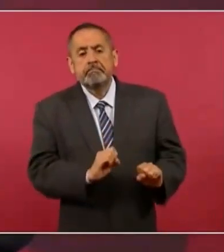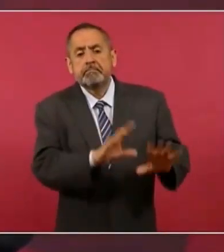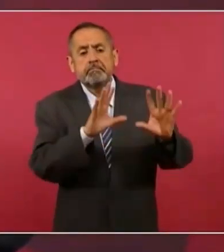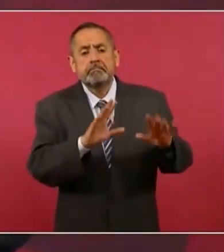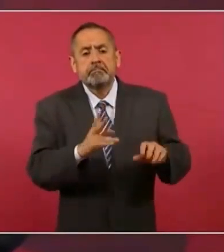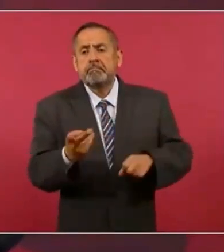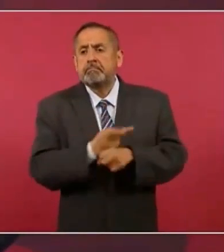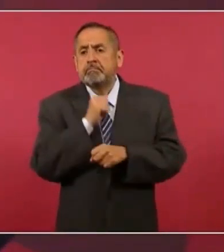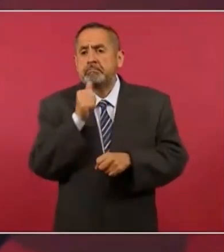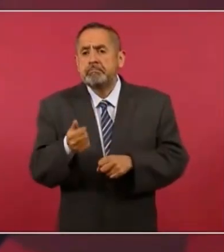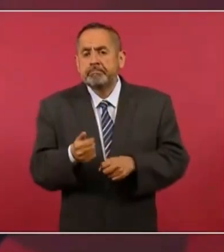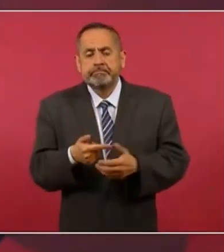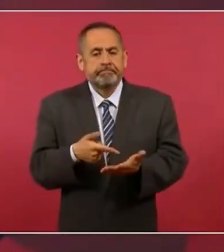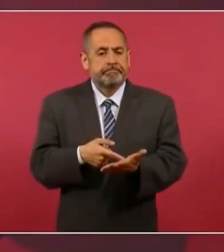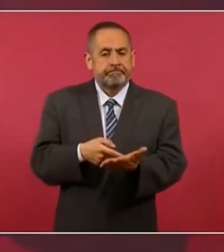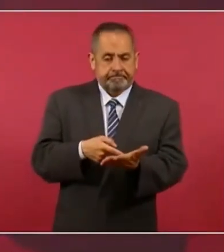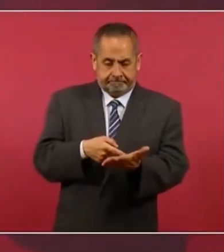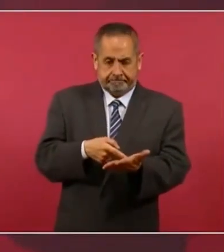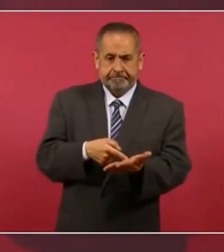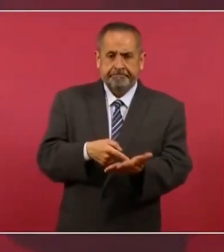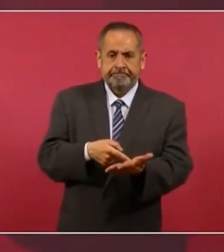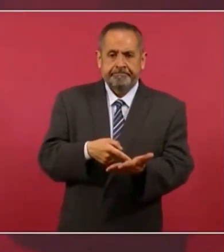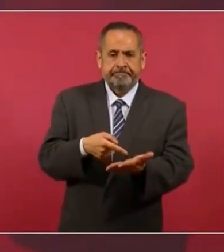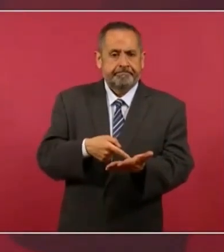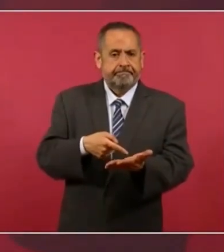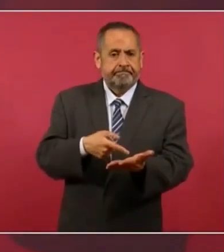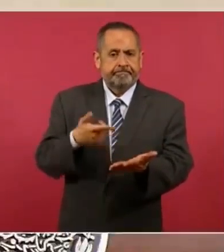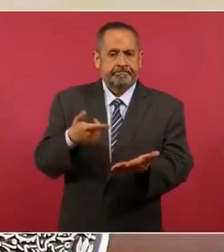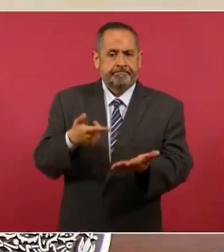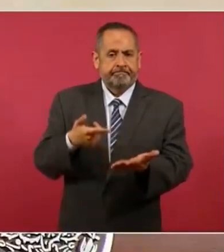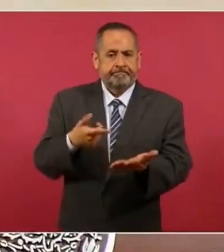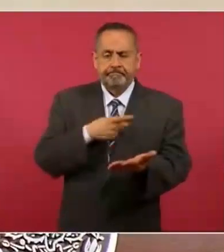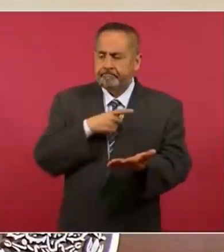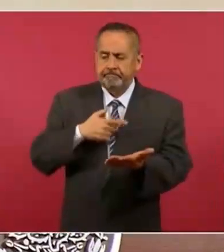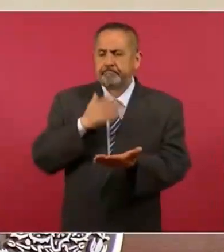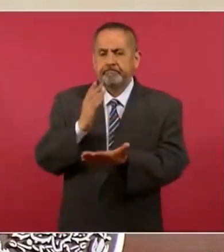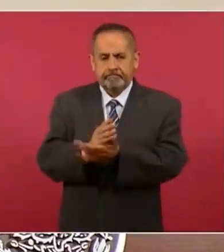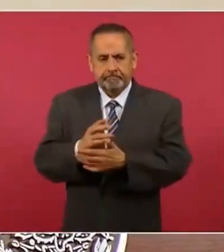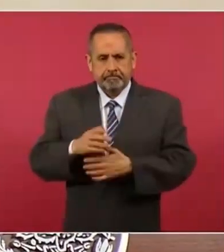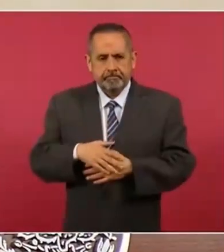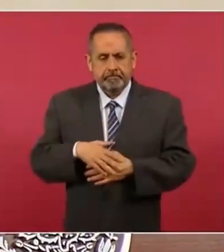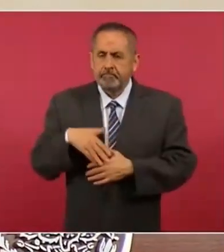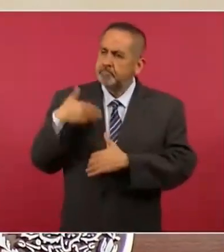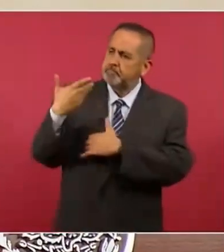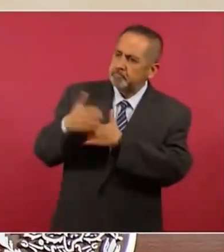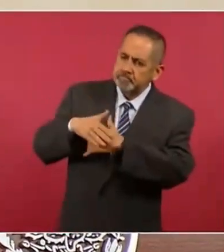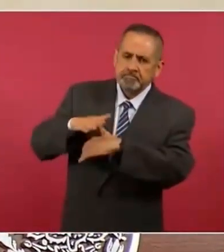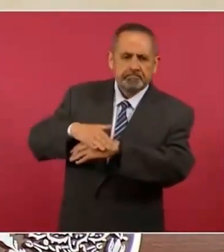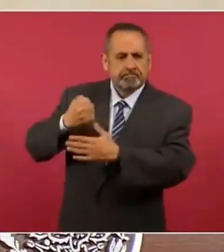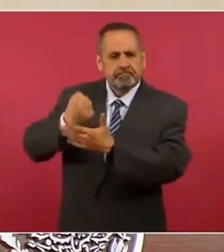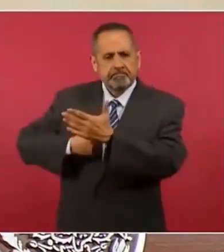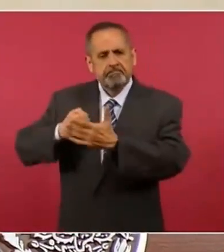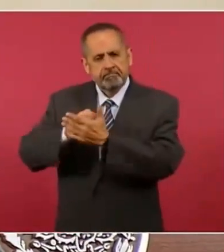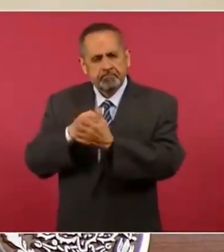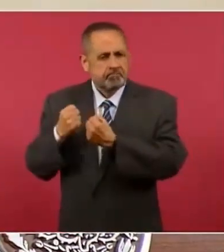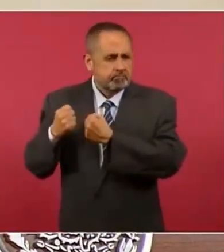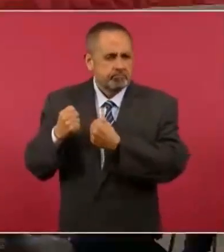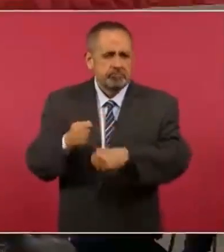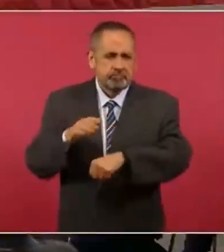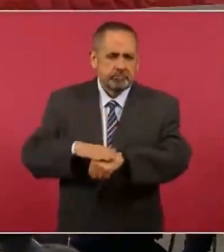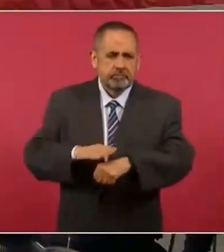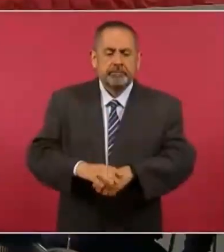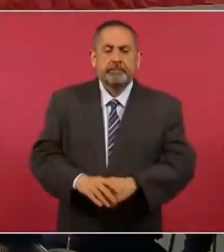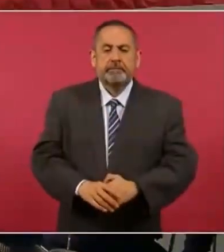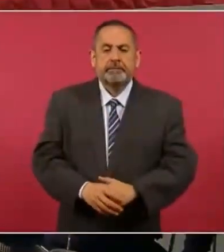que debemos impedir. hay que convocar esta lucha con mucha fuerza. ¿Puede